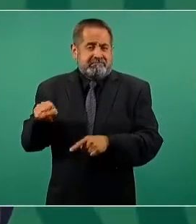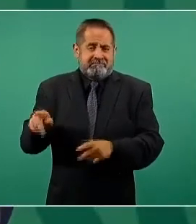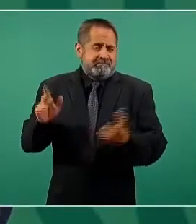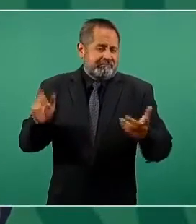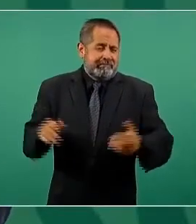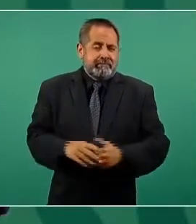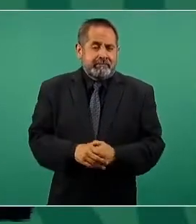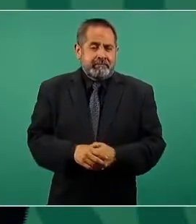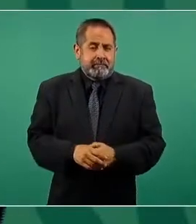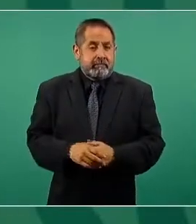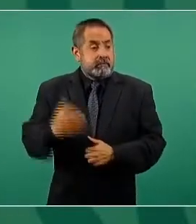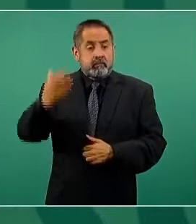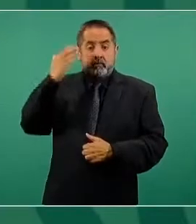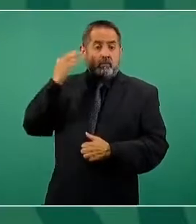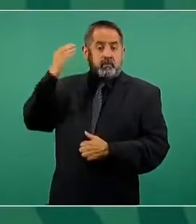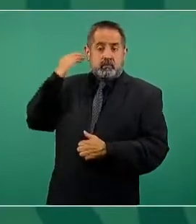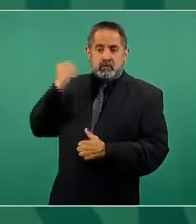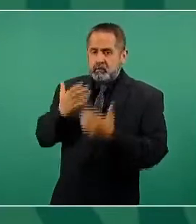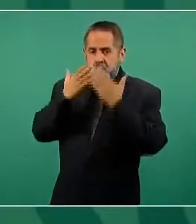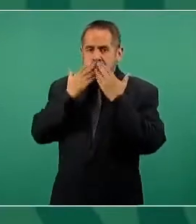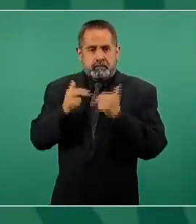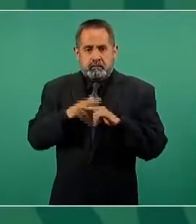eso no había antes.